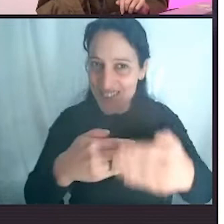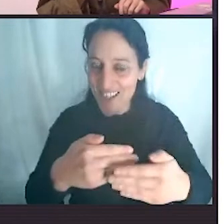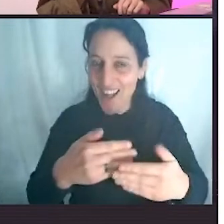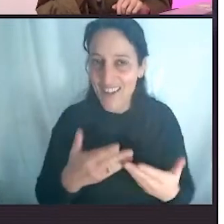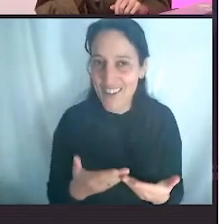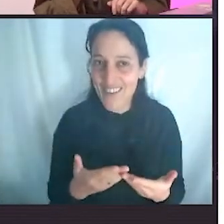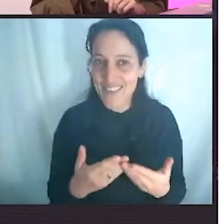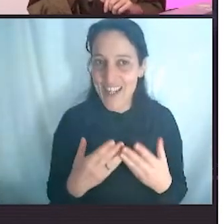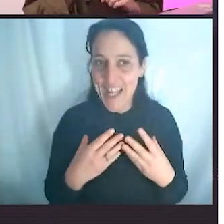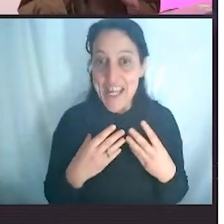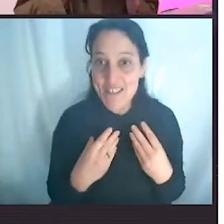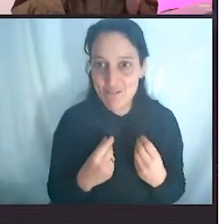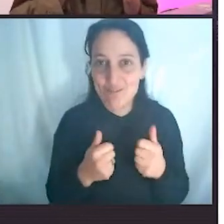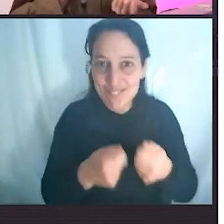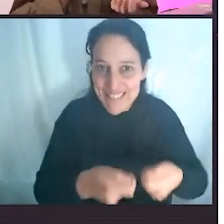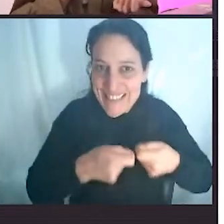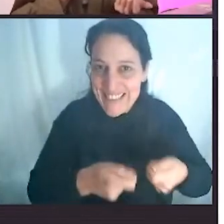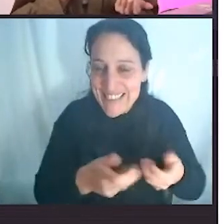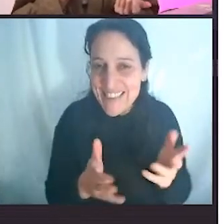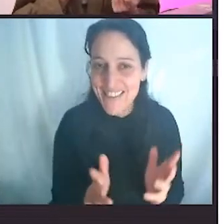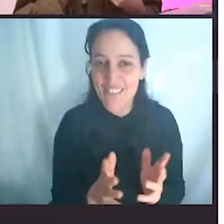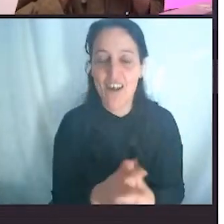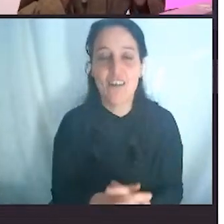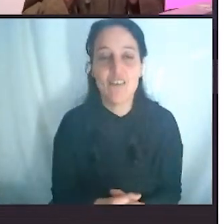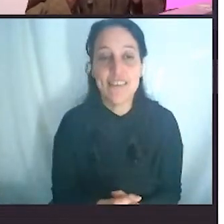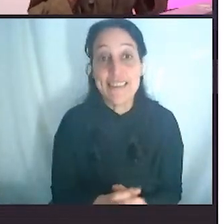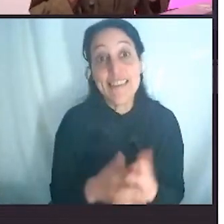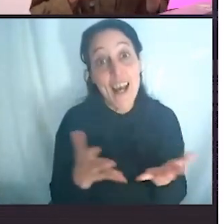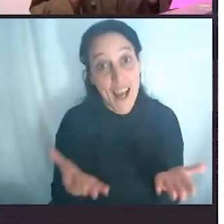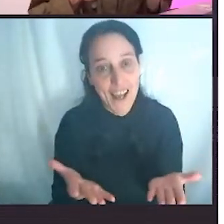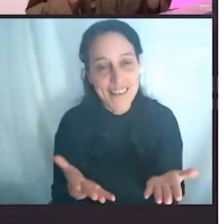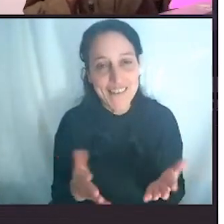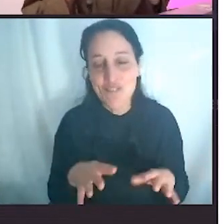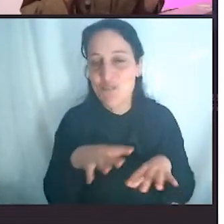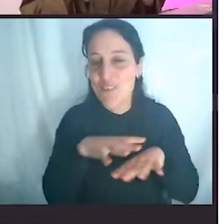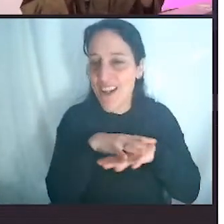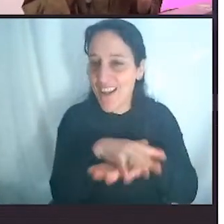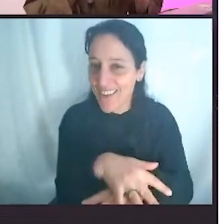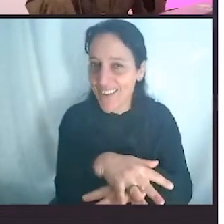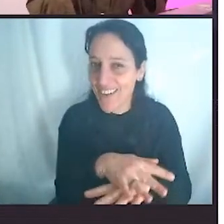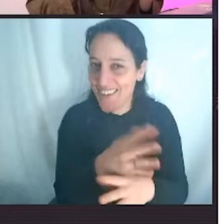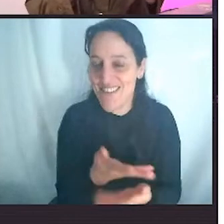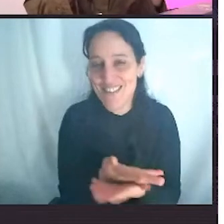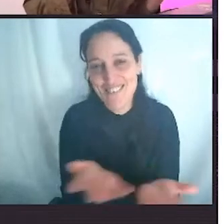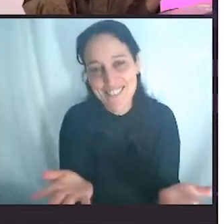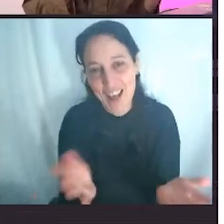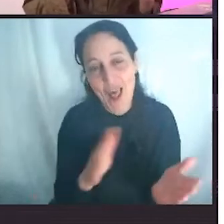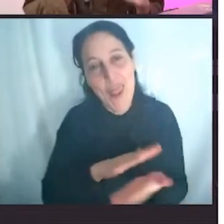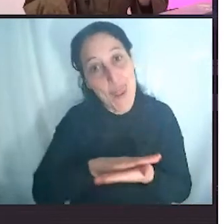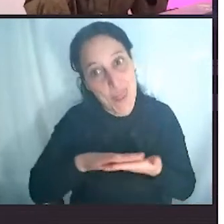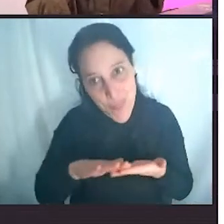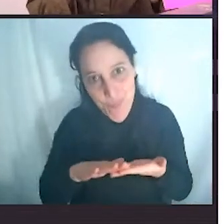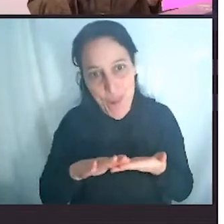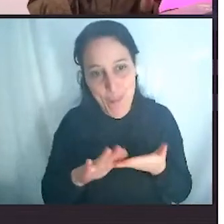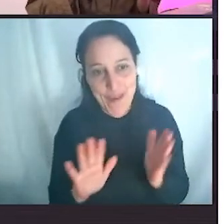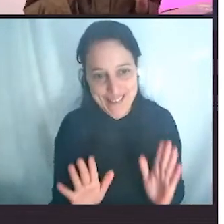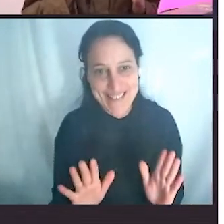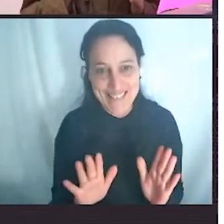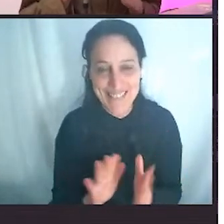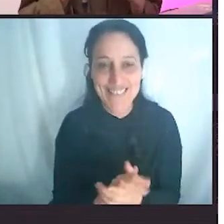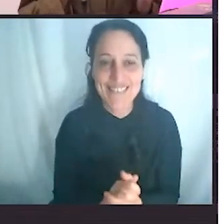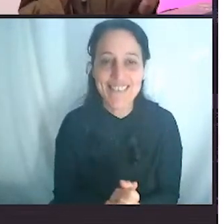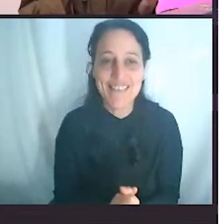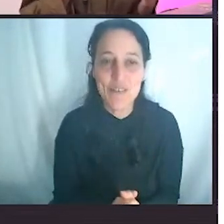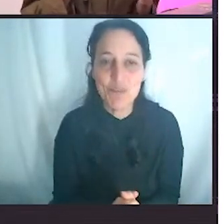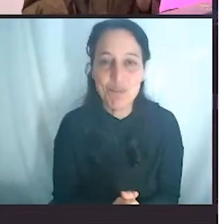Y ahí fue que llegamos a las nuevas redes. Recuerden siempre que yo soy arquitecta y que les estoy por hablar de blockchain. O sea, la idea de esto también